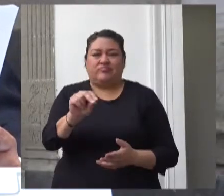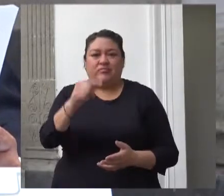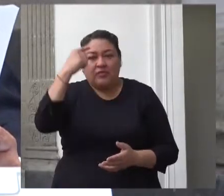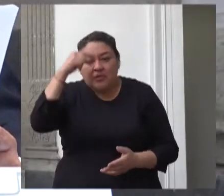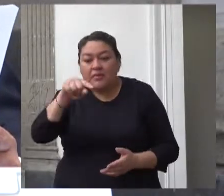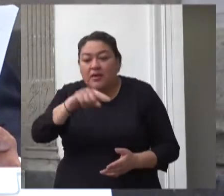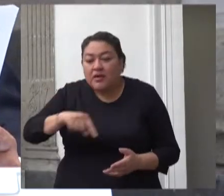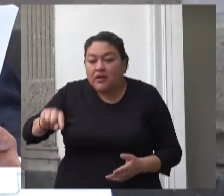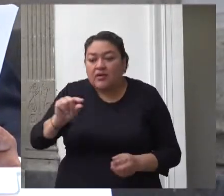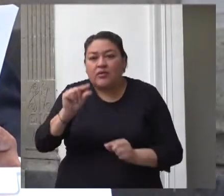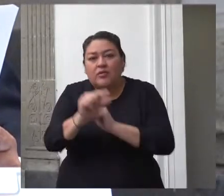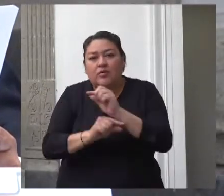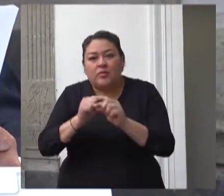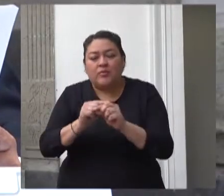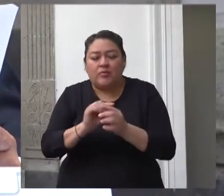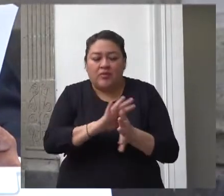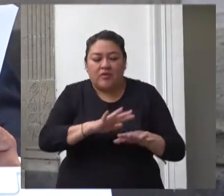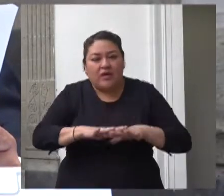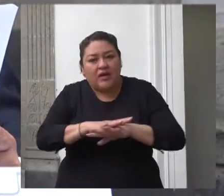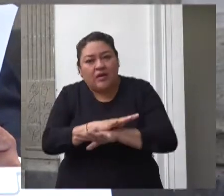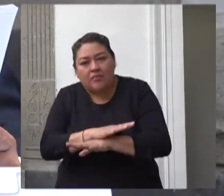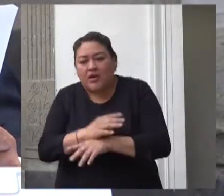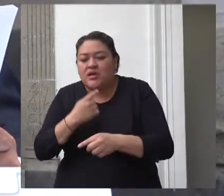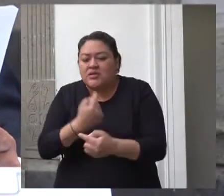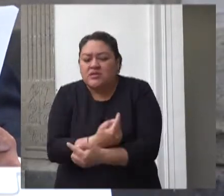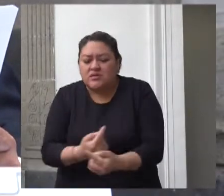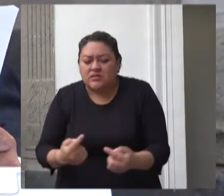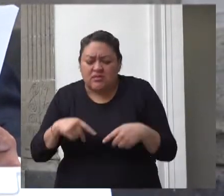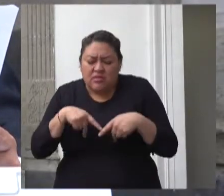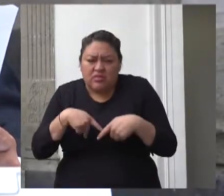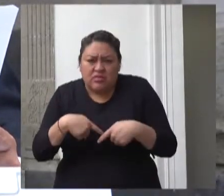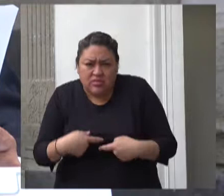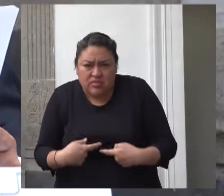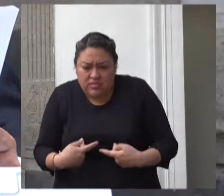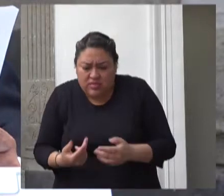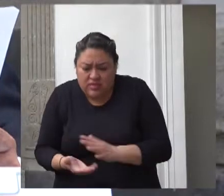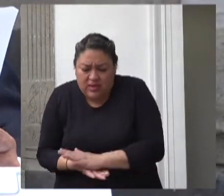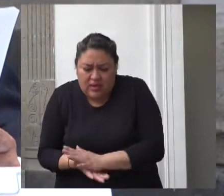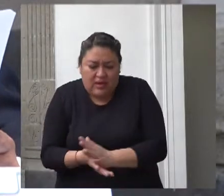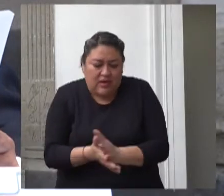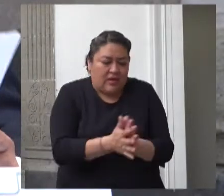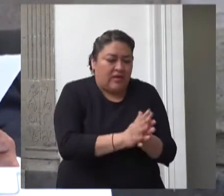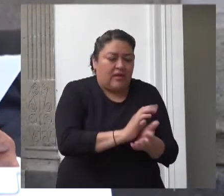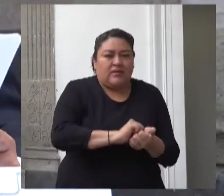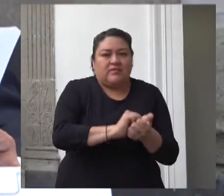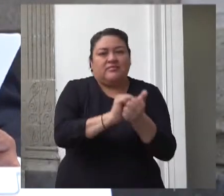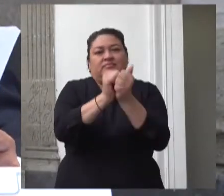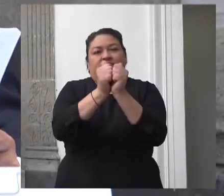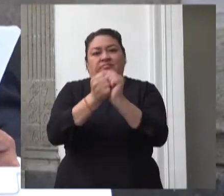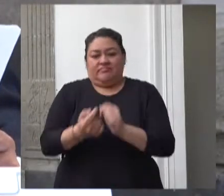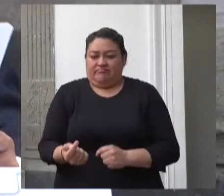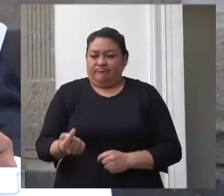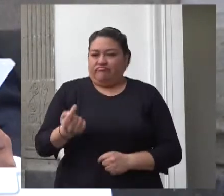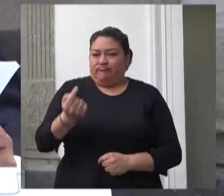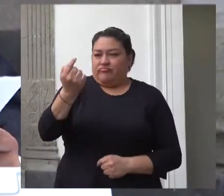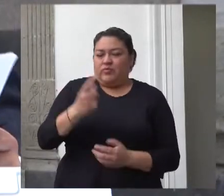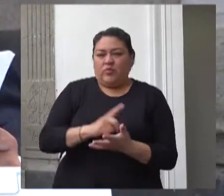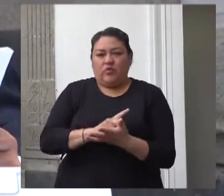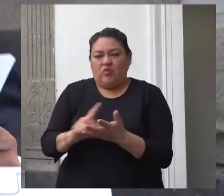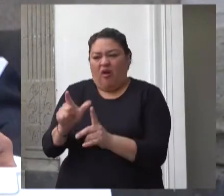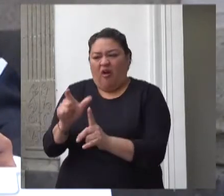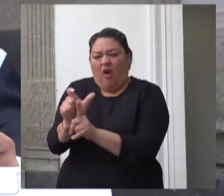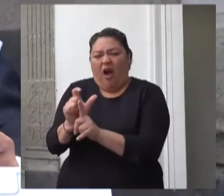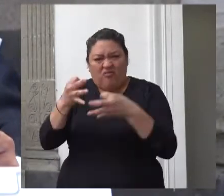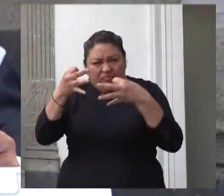transite de una situación de vulnerabilidad a una en que sean sujetos plenos